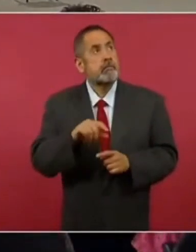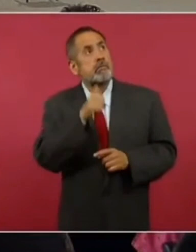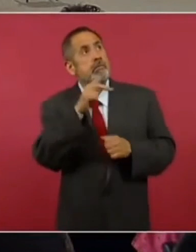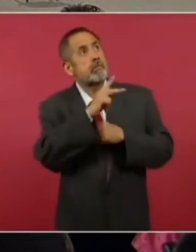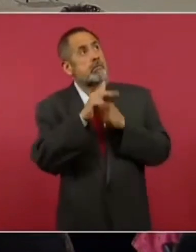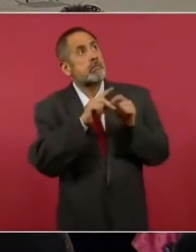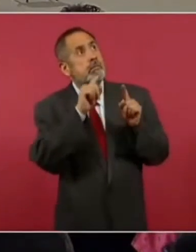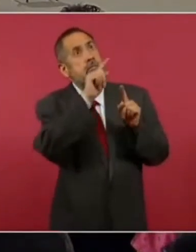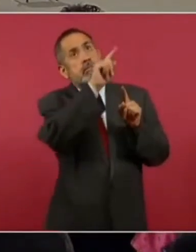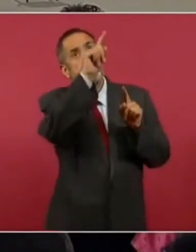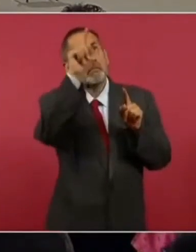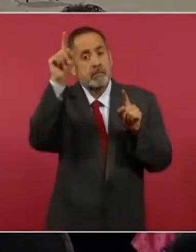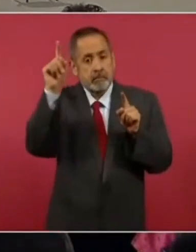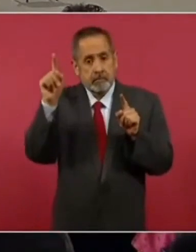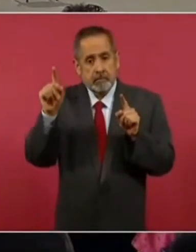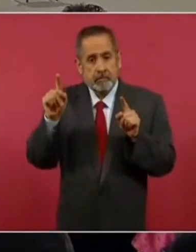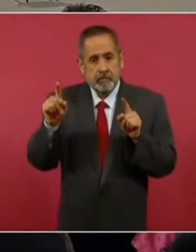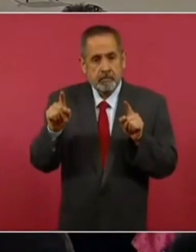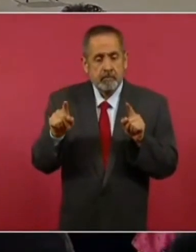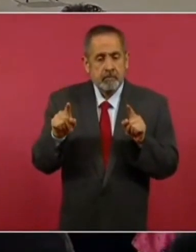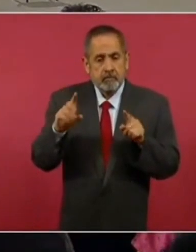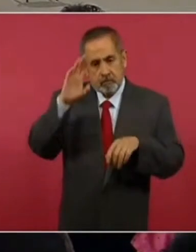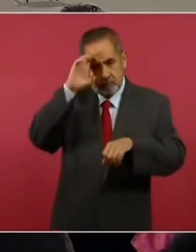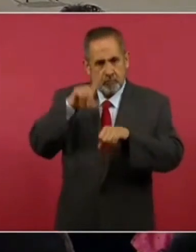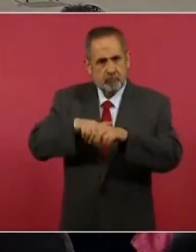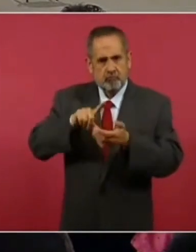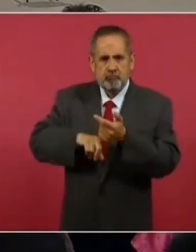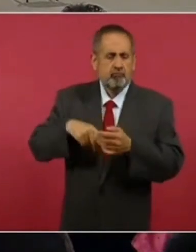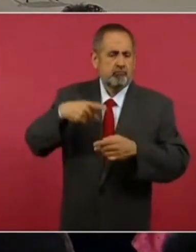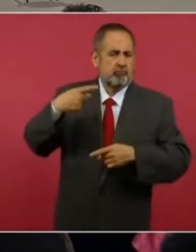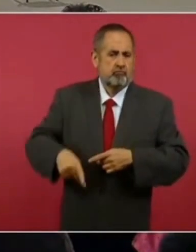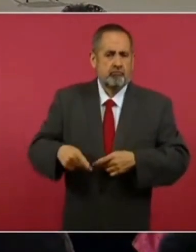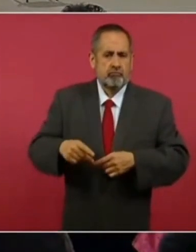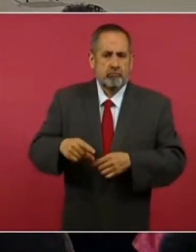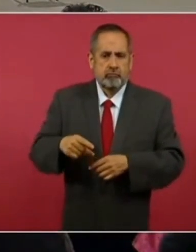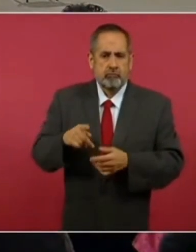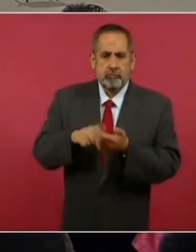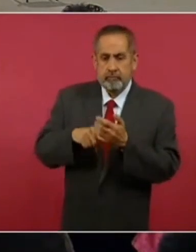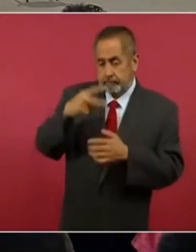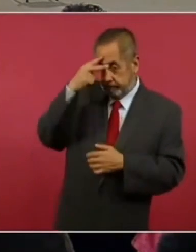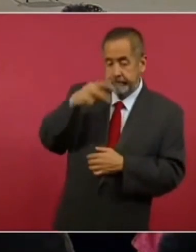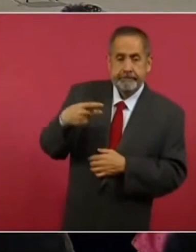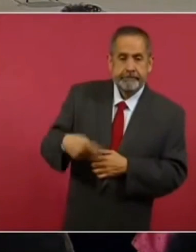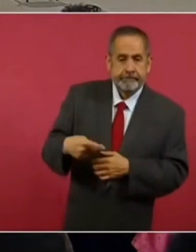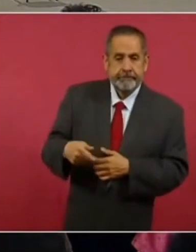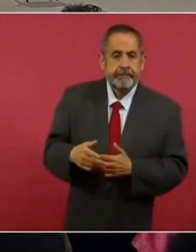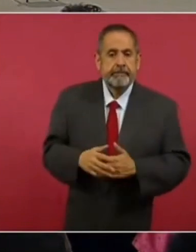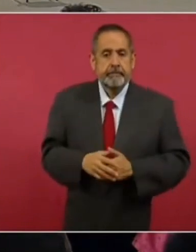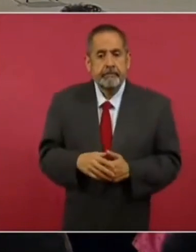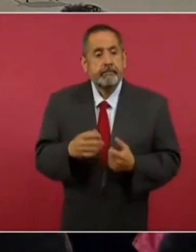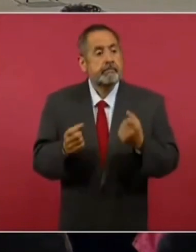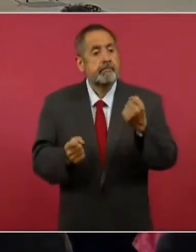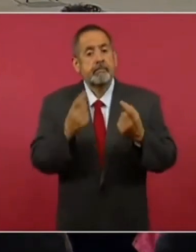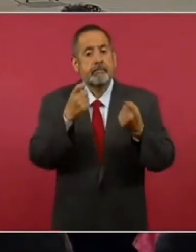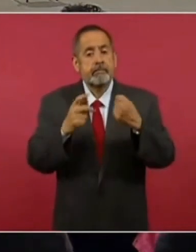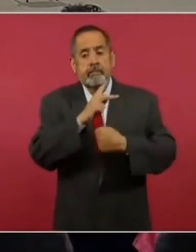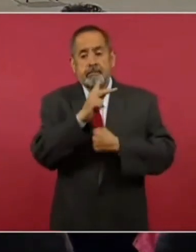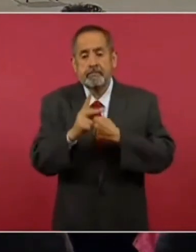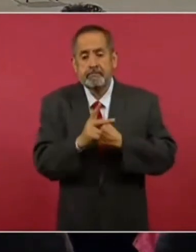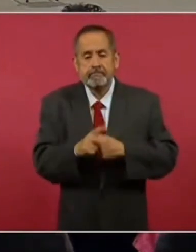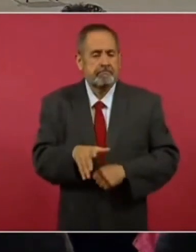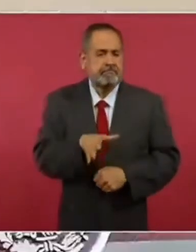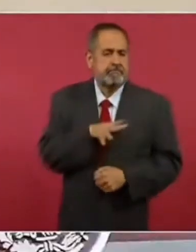y que está vinculado a nuestras culturas originarias es propiedad de la nación, pero hay países que